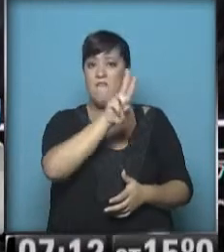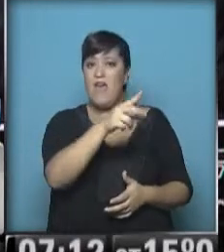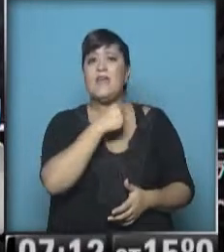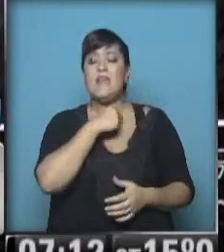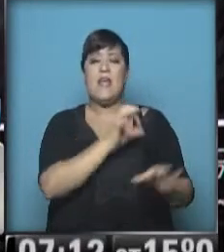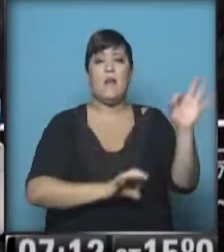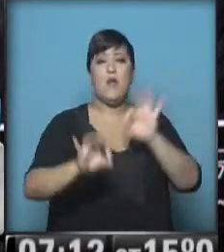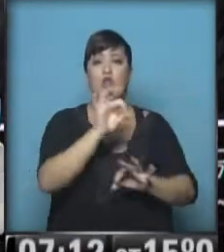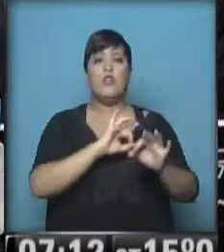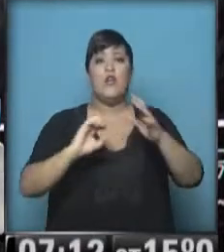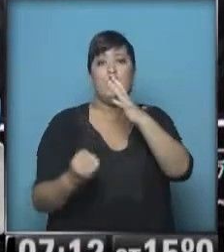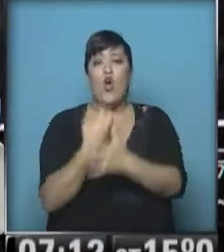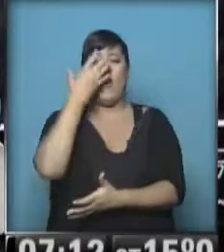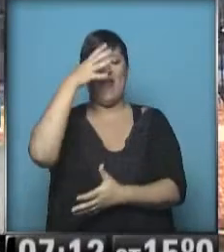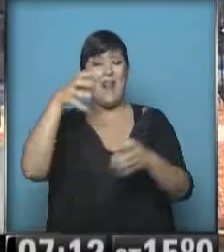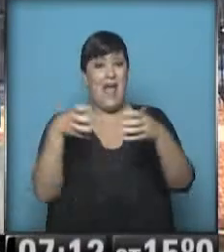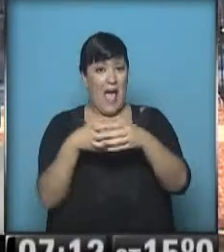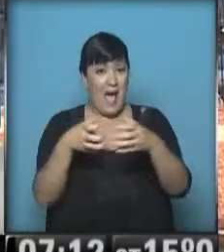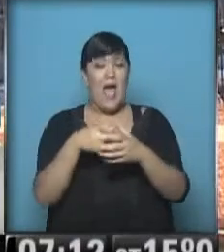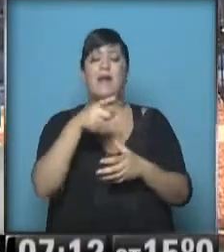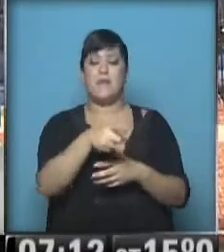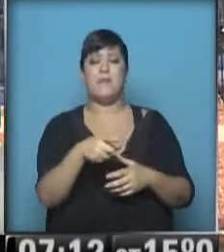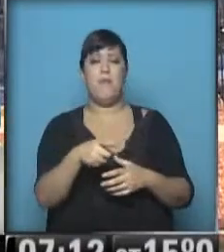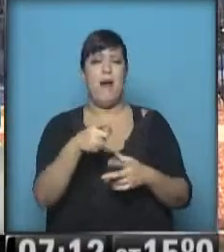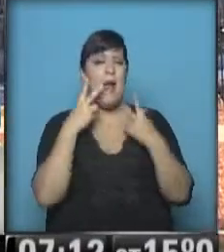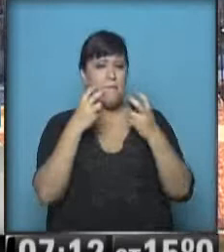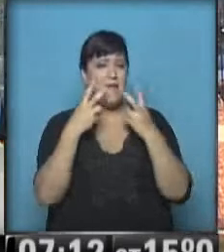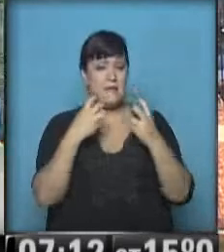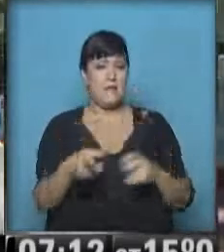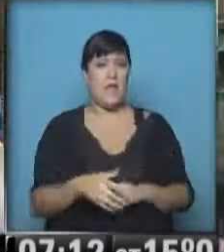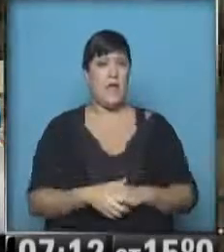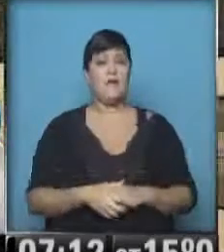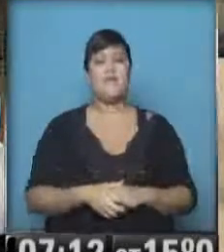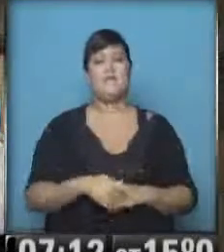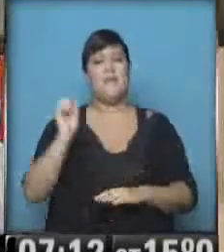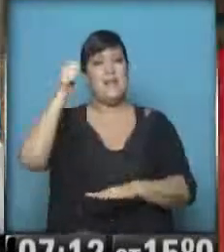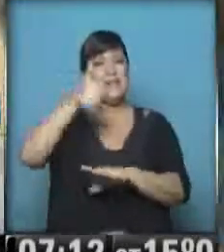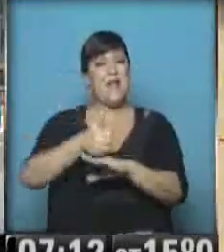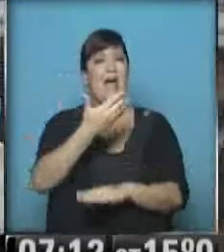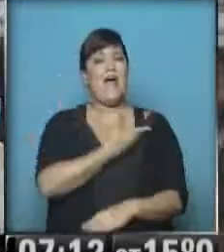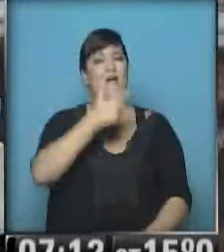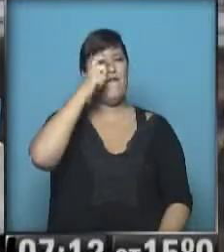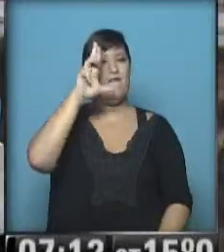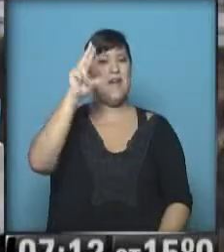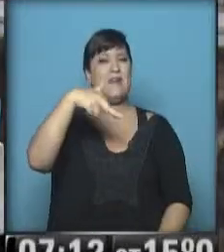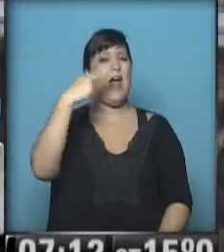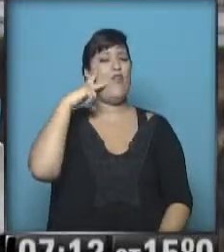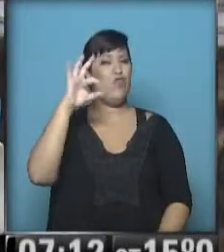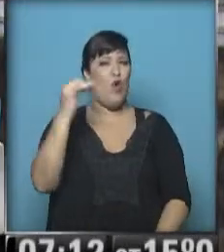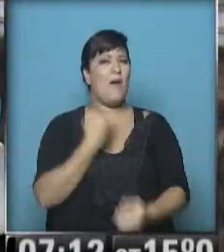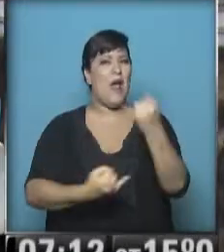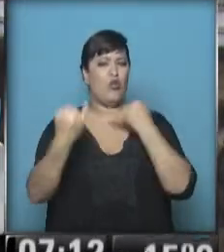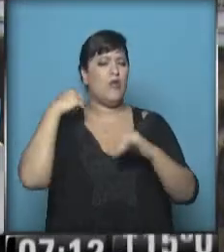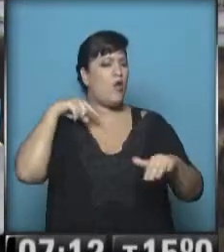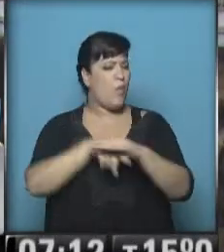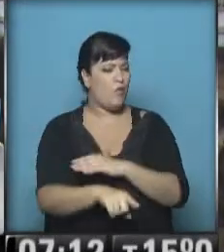generen este tipo de seguimiento con objetivos bien claros. A ver, está Fernando Fraquelli en el Congreso para darnos detalles porque, a ver,